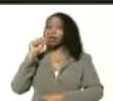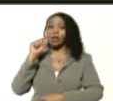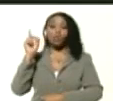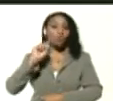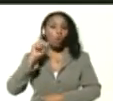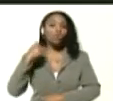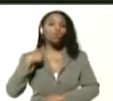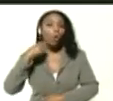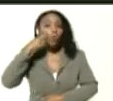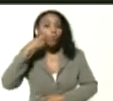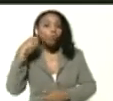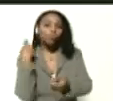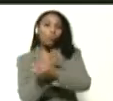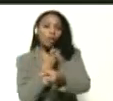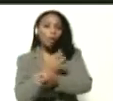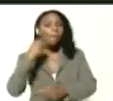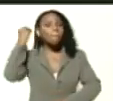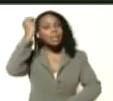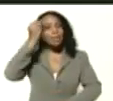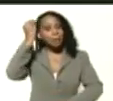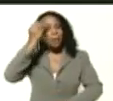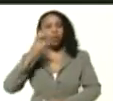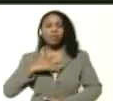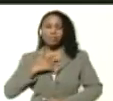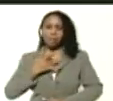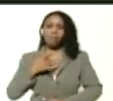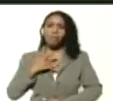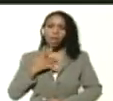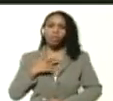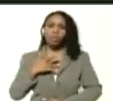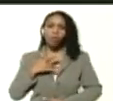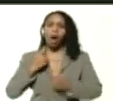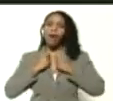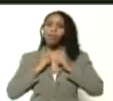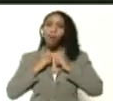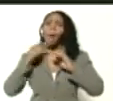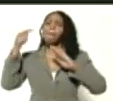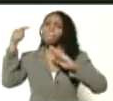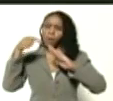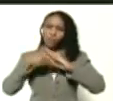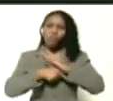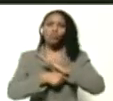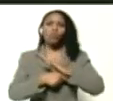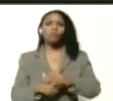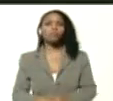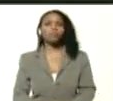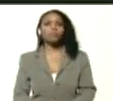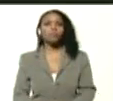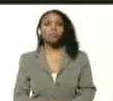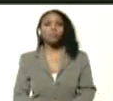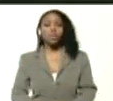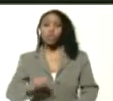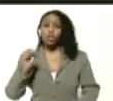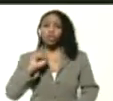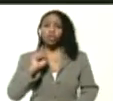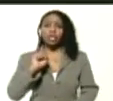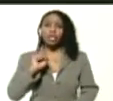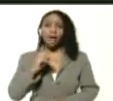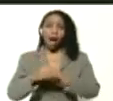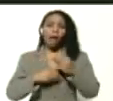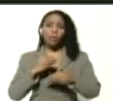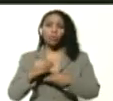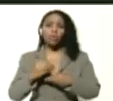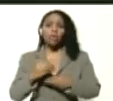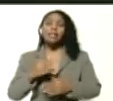de carne y hueso, de pensamiento, de sentimiento, Aristóbulo, profundo y sigamos, siempre